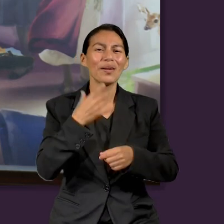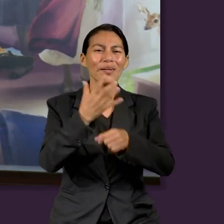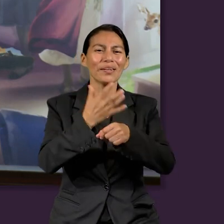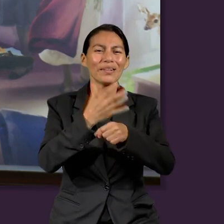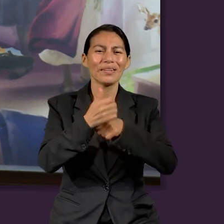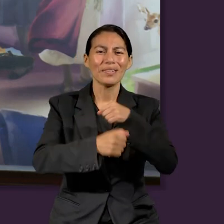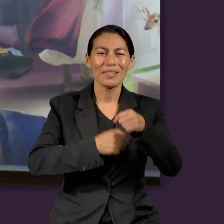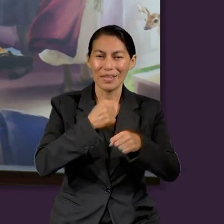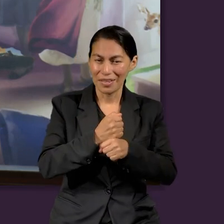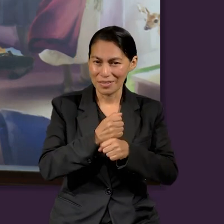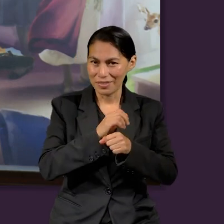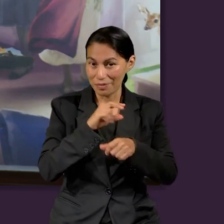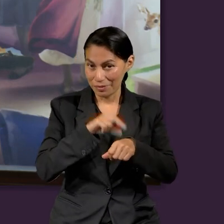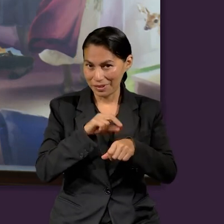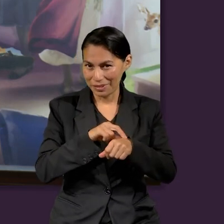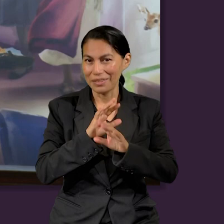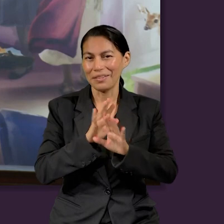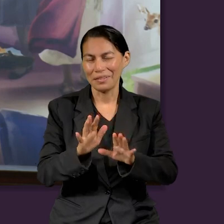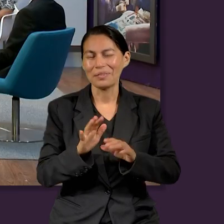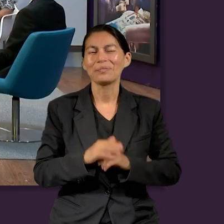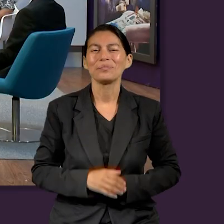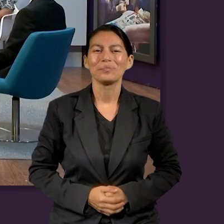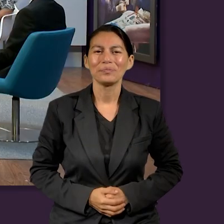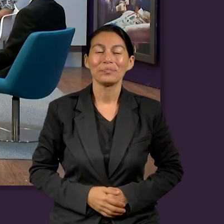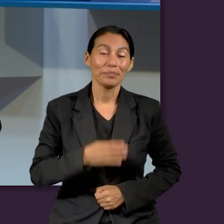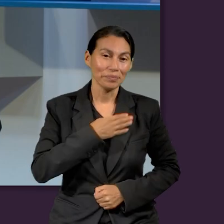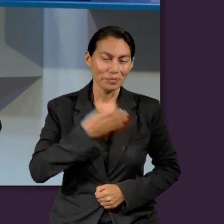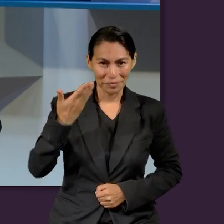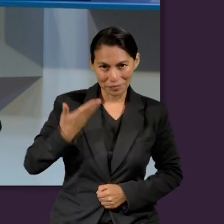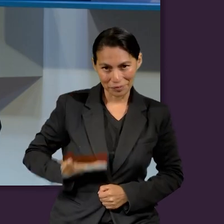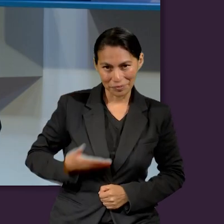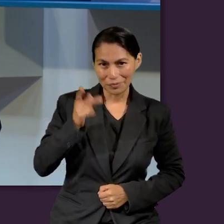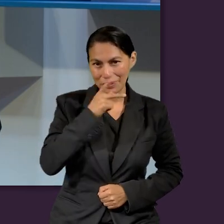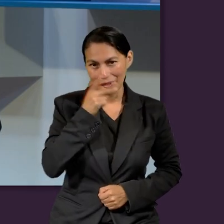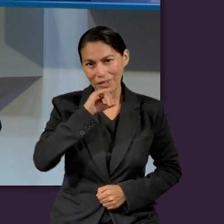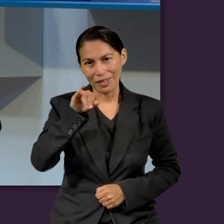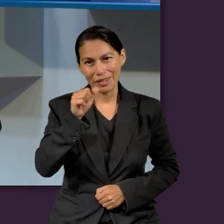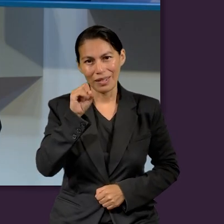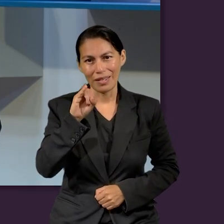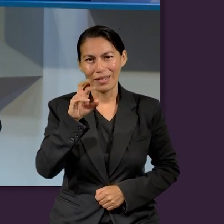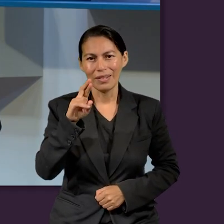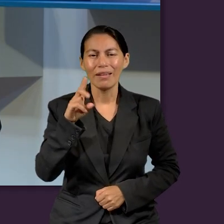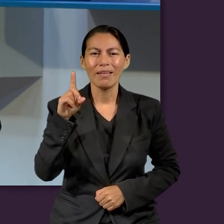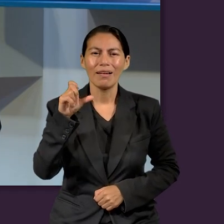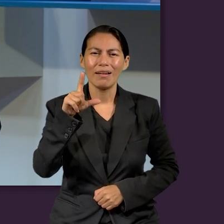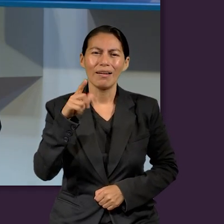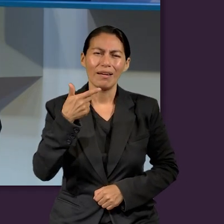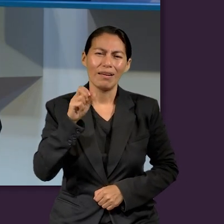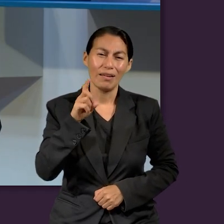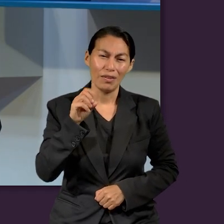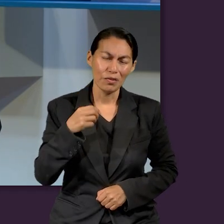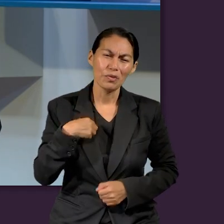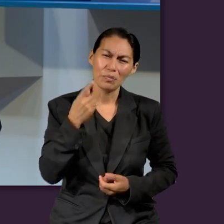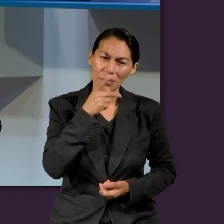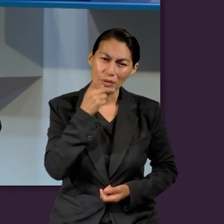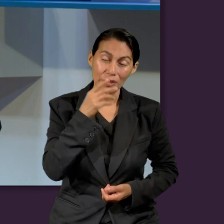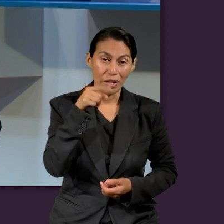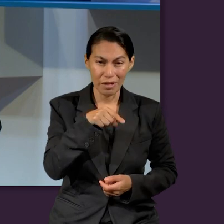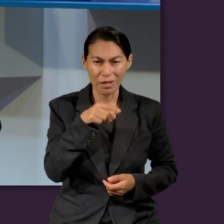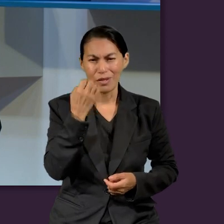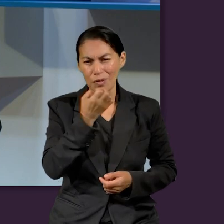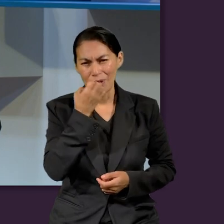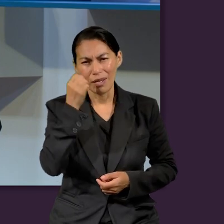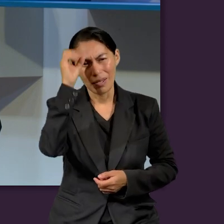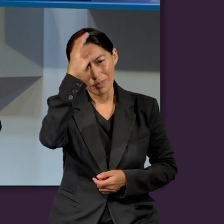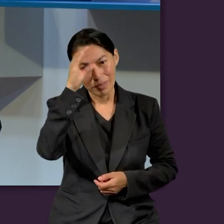en el quinto año de la carrera de Medicina. Bueno, mi nombre es el pastor Yair Delgado Gutiérrez, soy capellán en la Escuela de